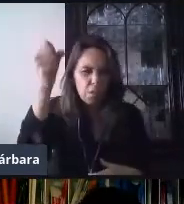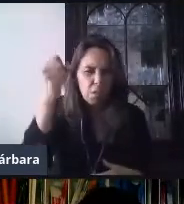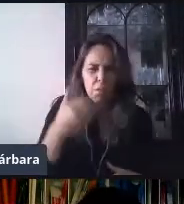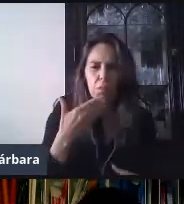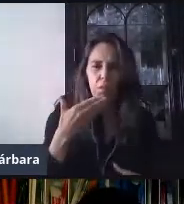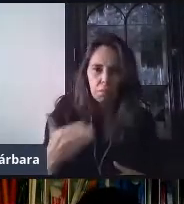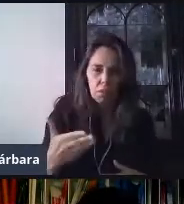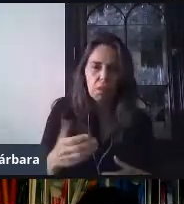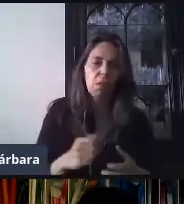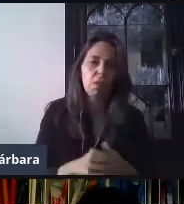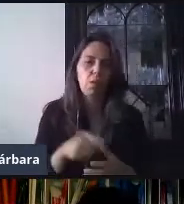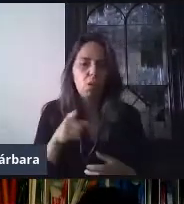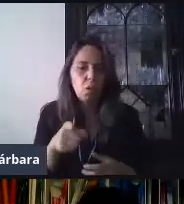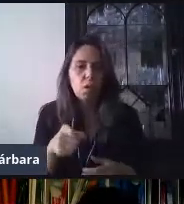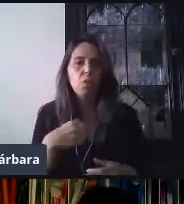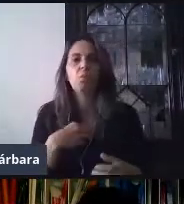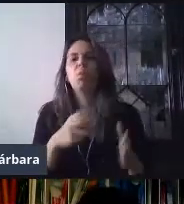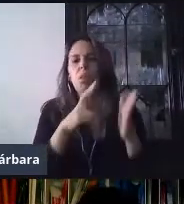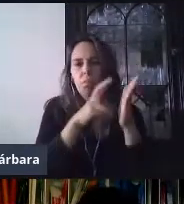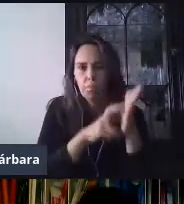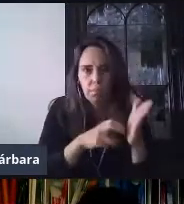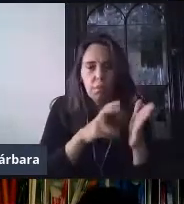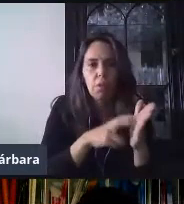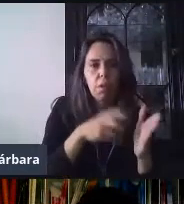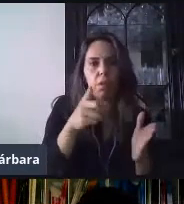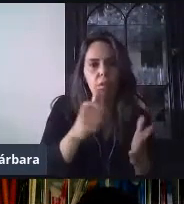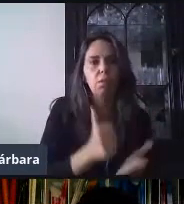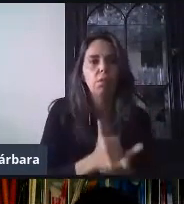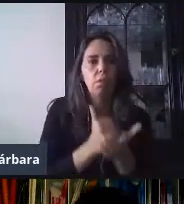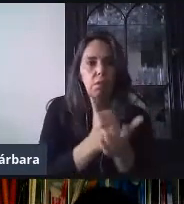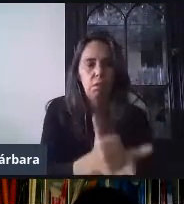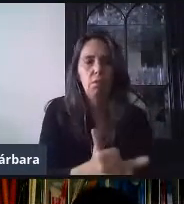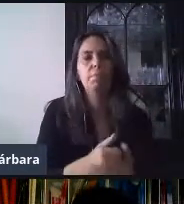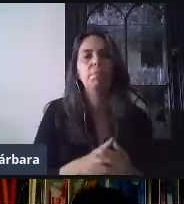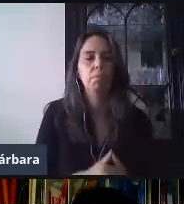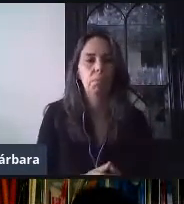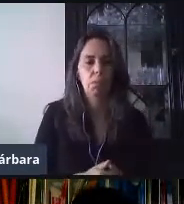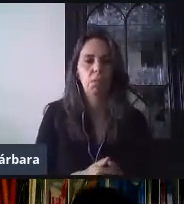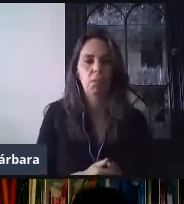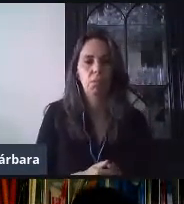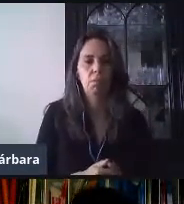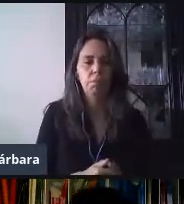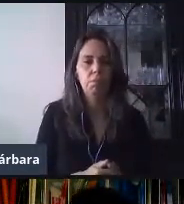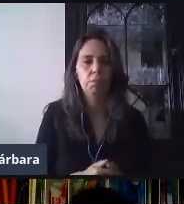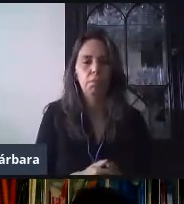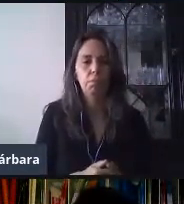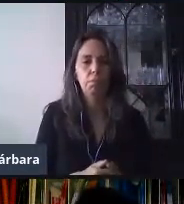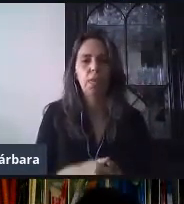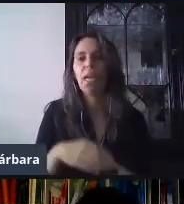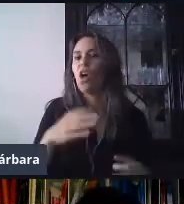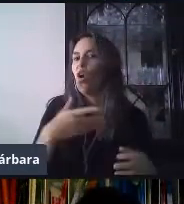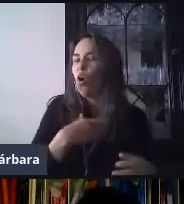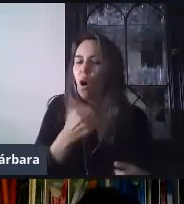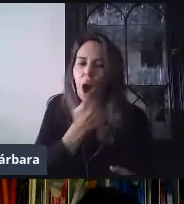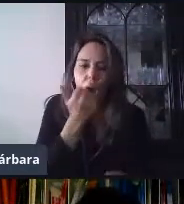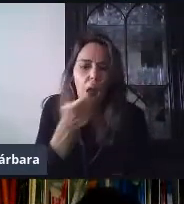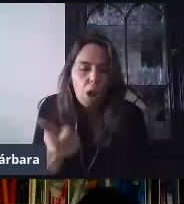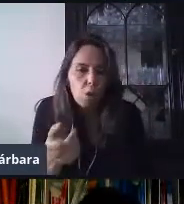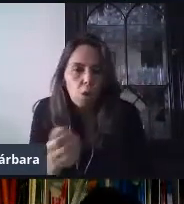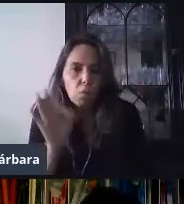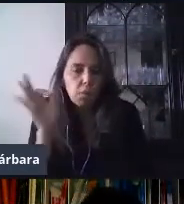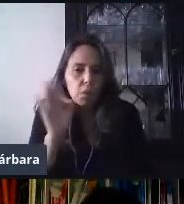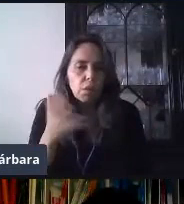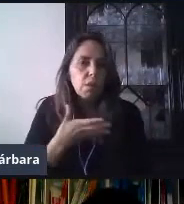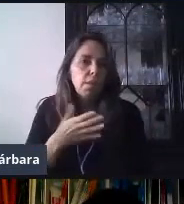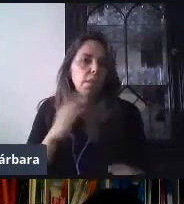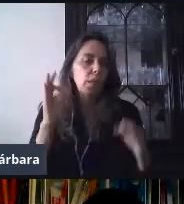permitir hacer un ajuste o en el momento en varios alumnos tienen dudas, pues, compartirles contenido adicional